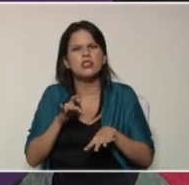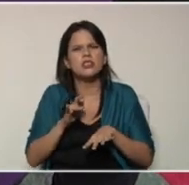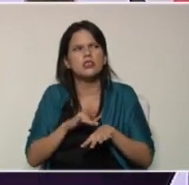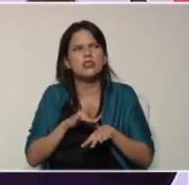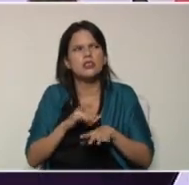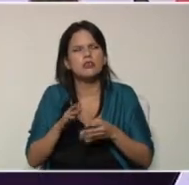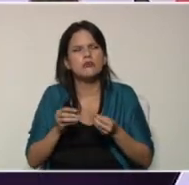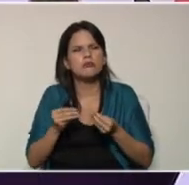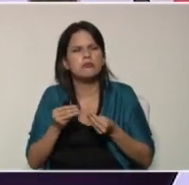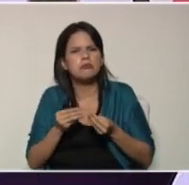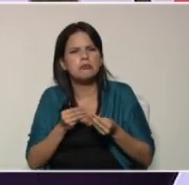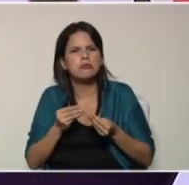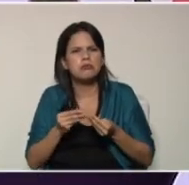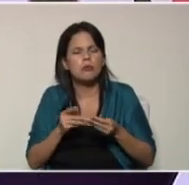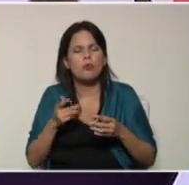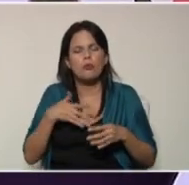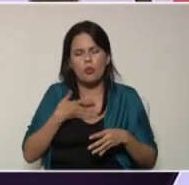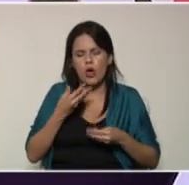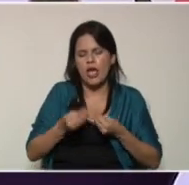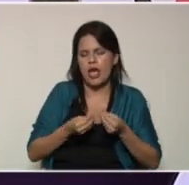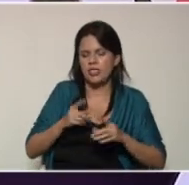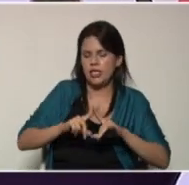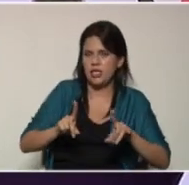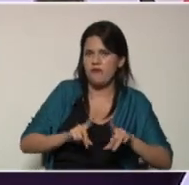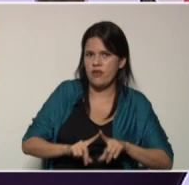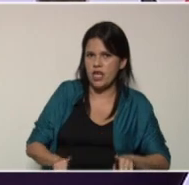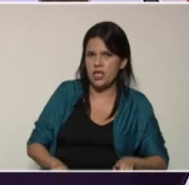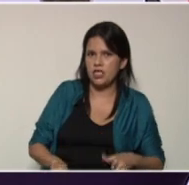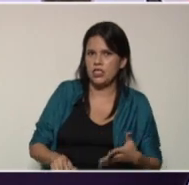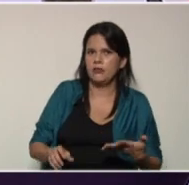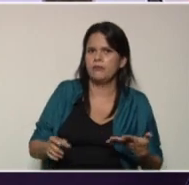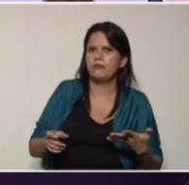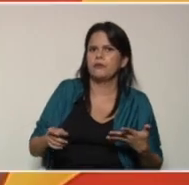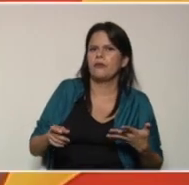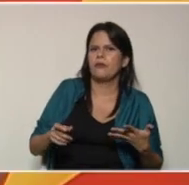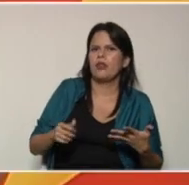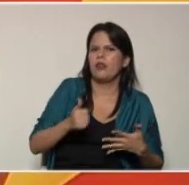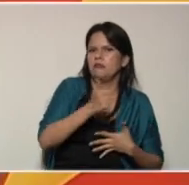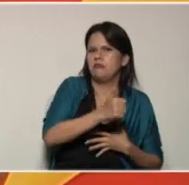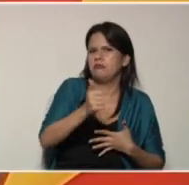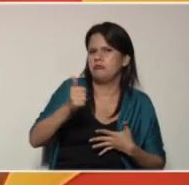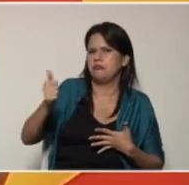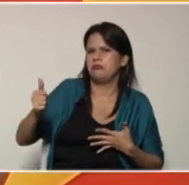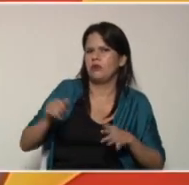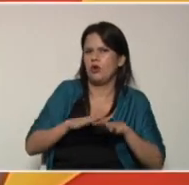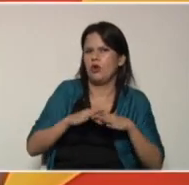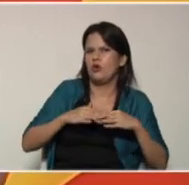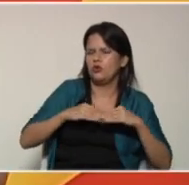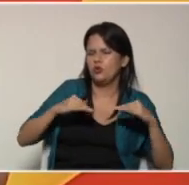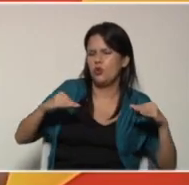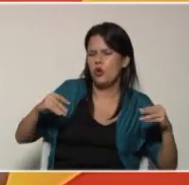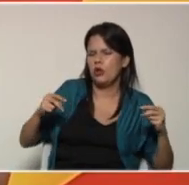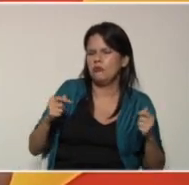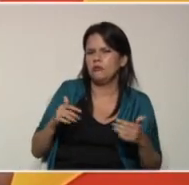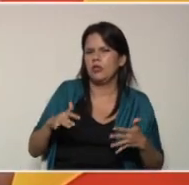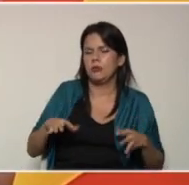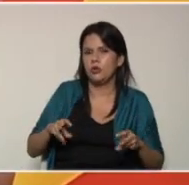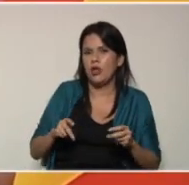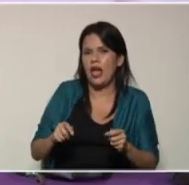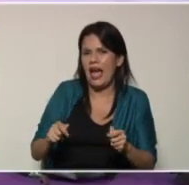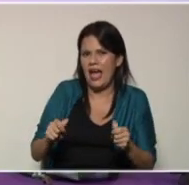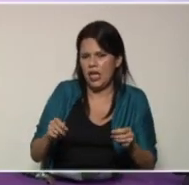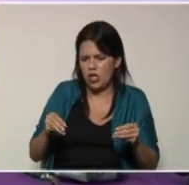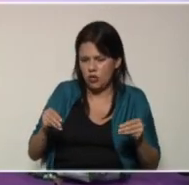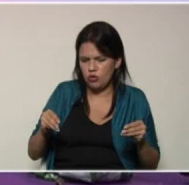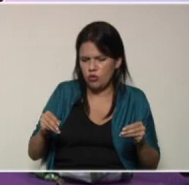hacer diferencia de los tipos de suelo recordando que el suelo el suelo arenoso que es el que conocemos